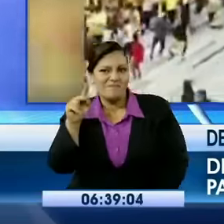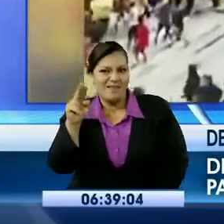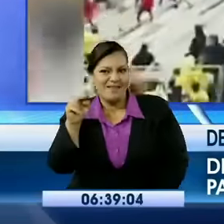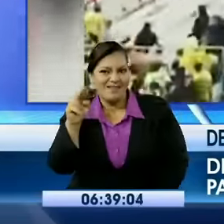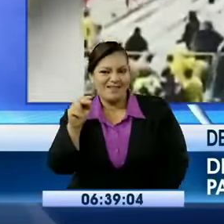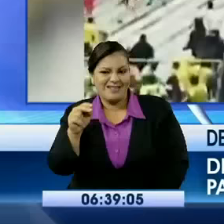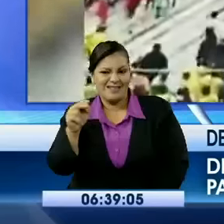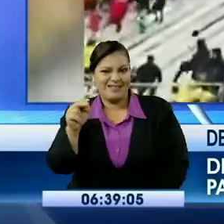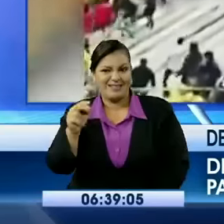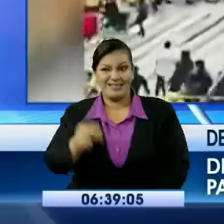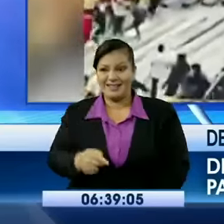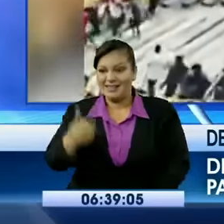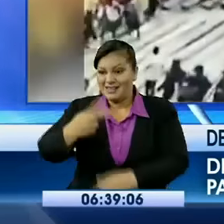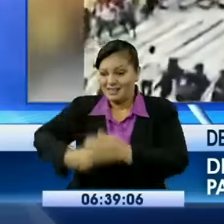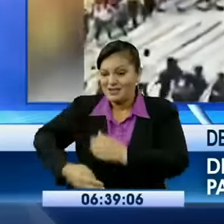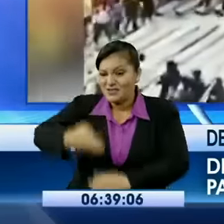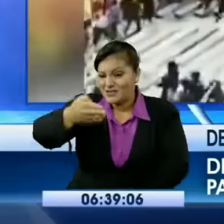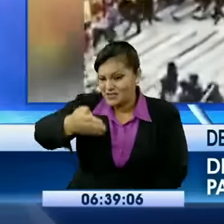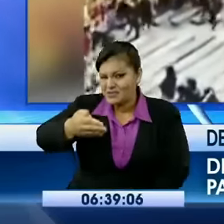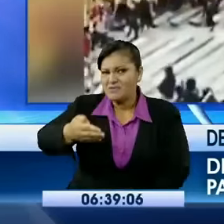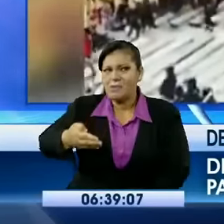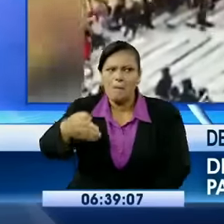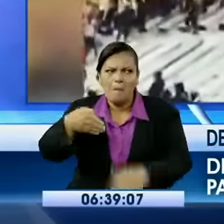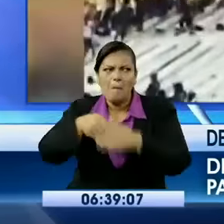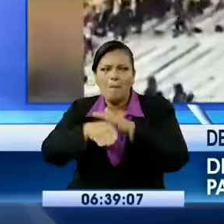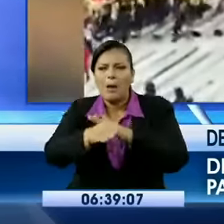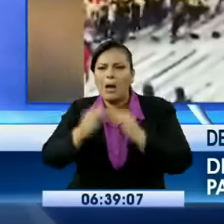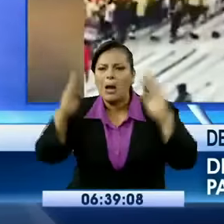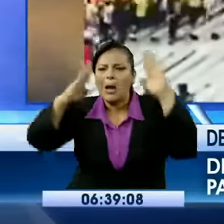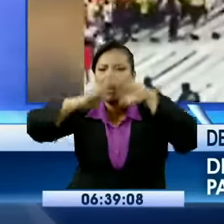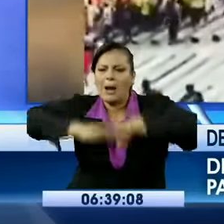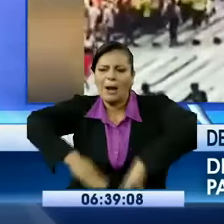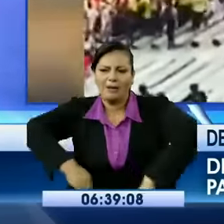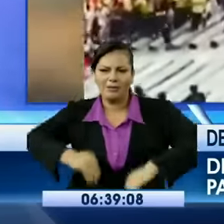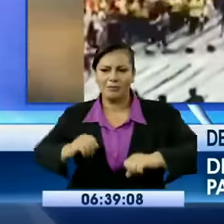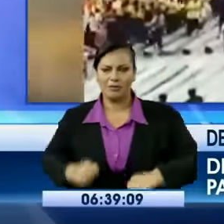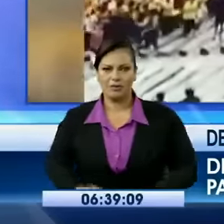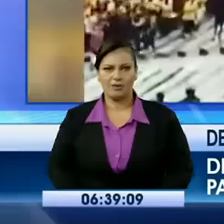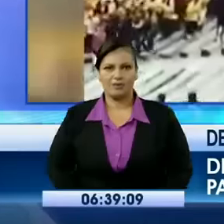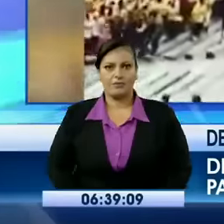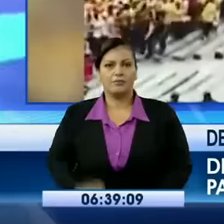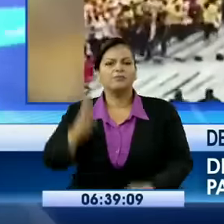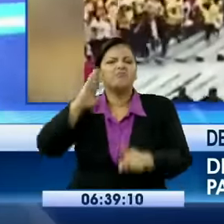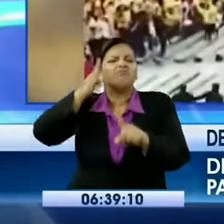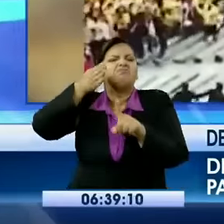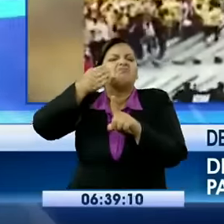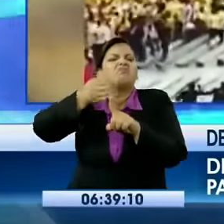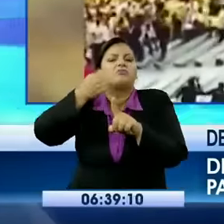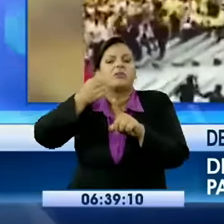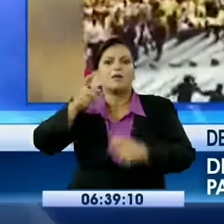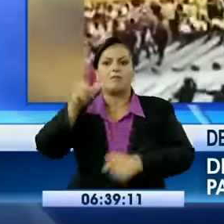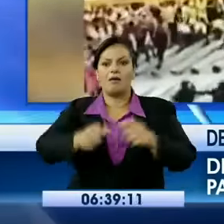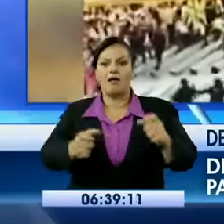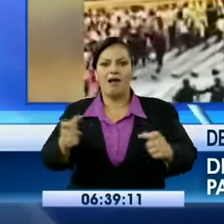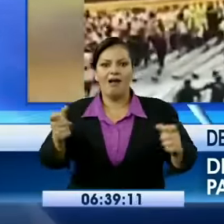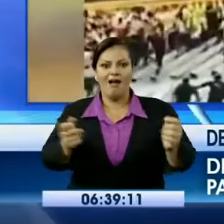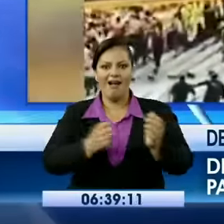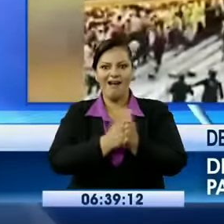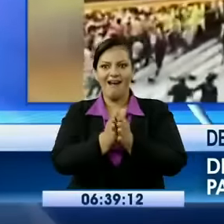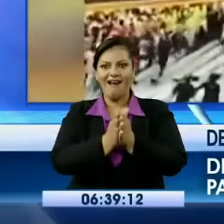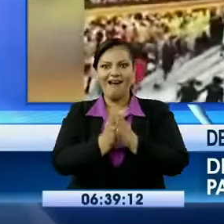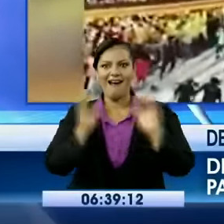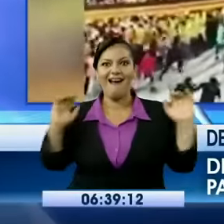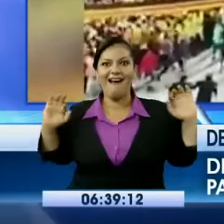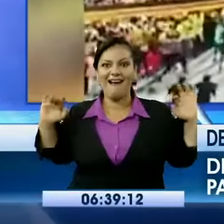Para generar, generar que el fútbol, generar que el deporte une